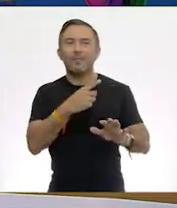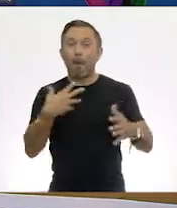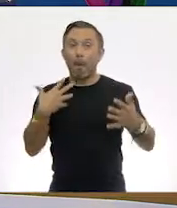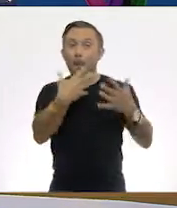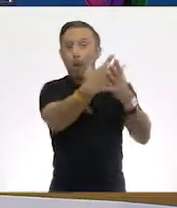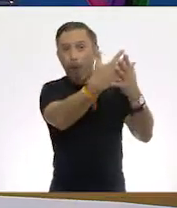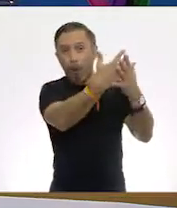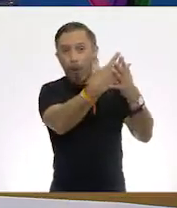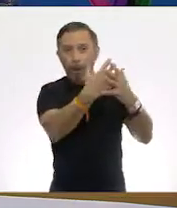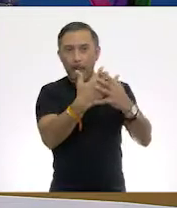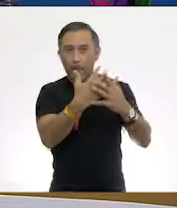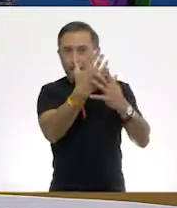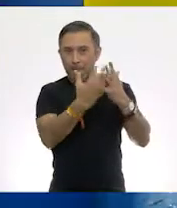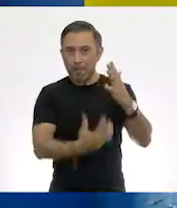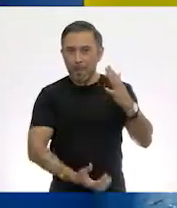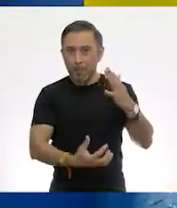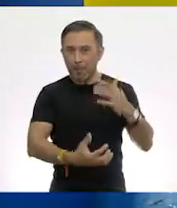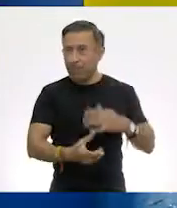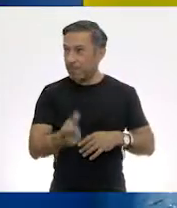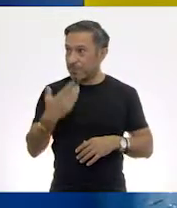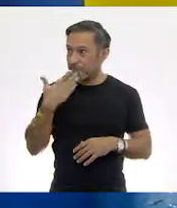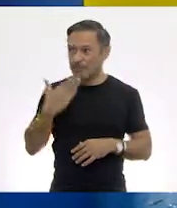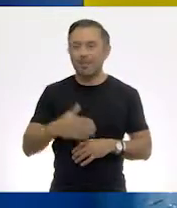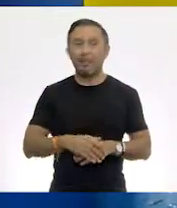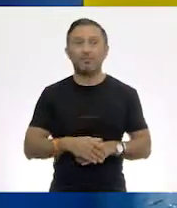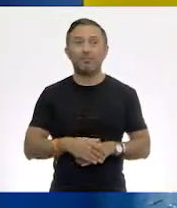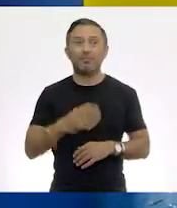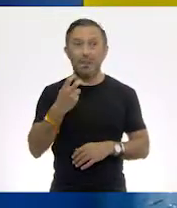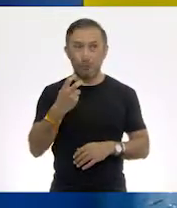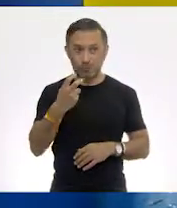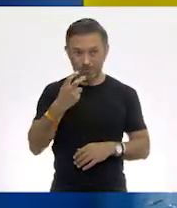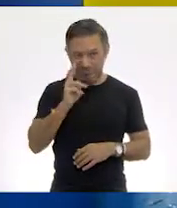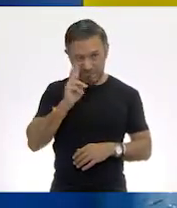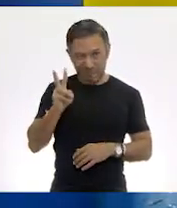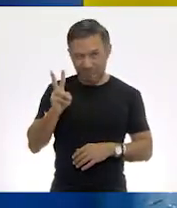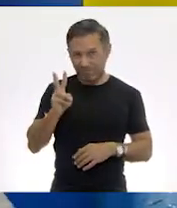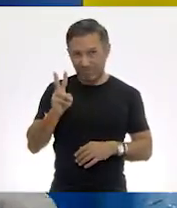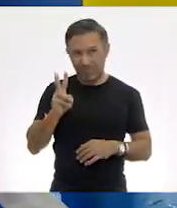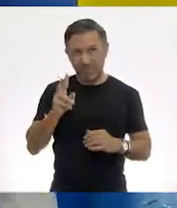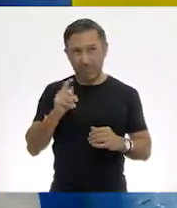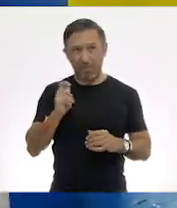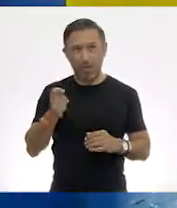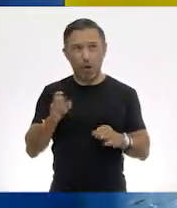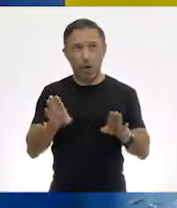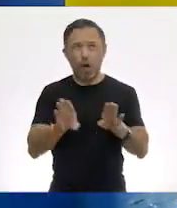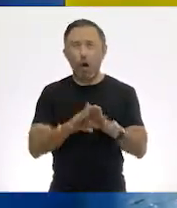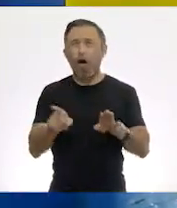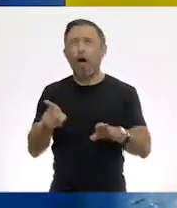Creo que esto más bien, sea, con lo que debería de ser, lo que debería de ser, debería de ser, es un...